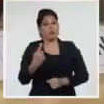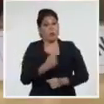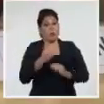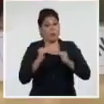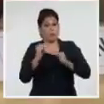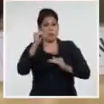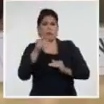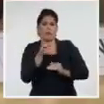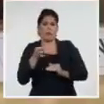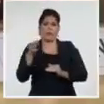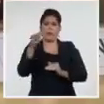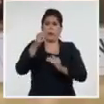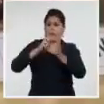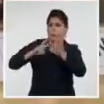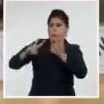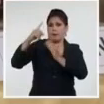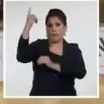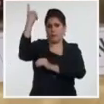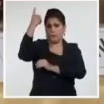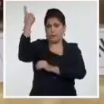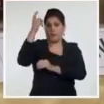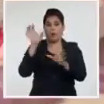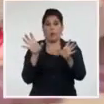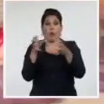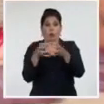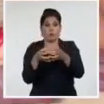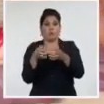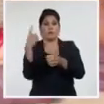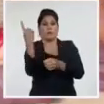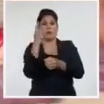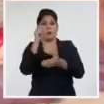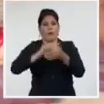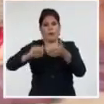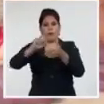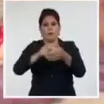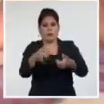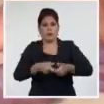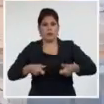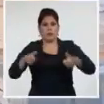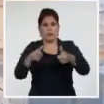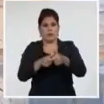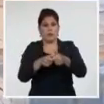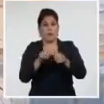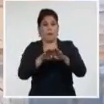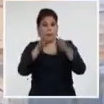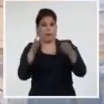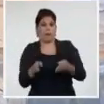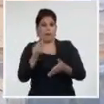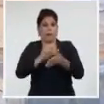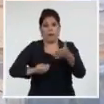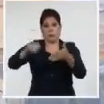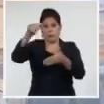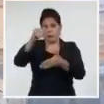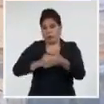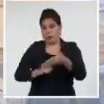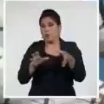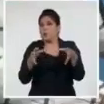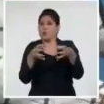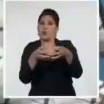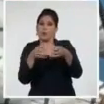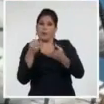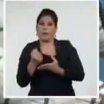niveles, fundamentalmente en las comisiones electorales de circunscripción, las mesas electorales y los grupos